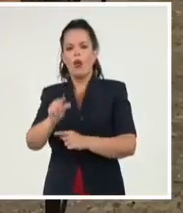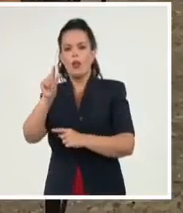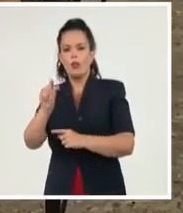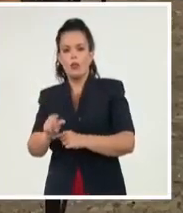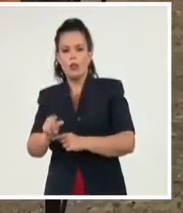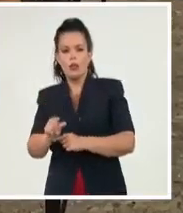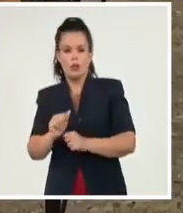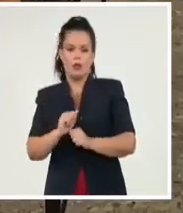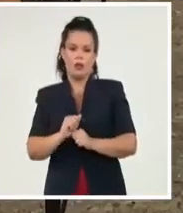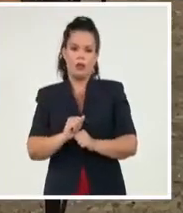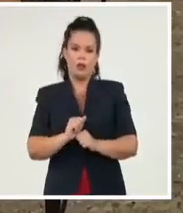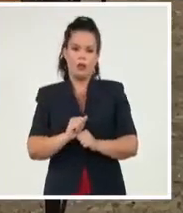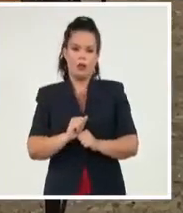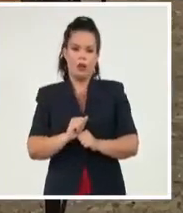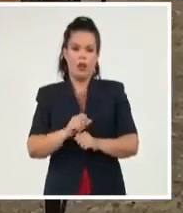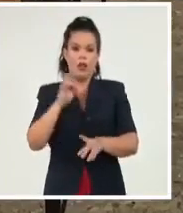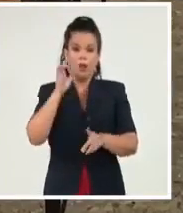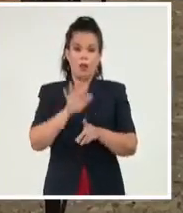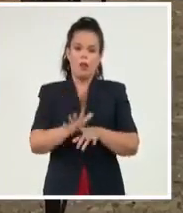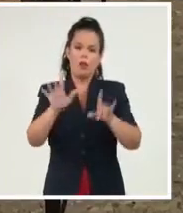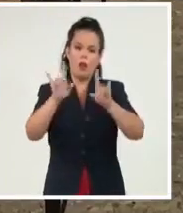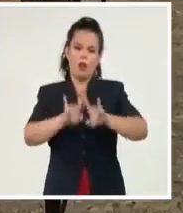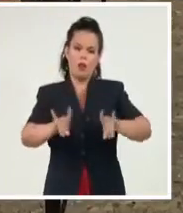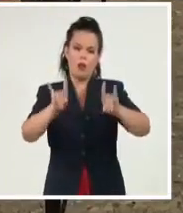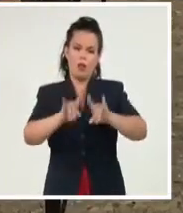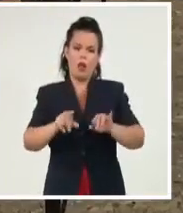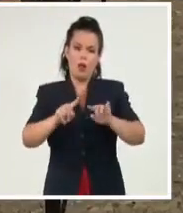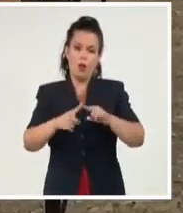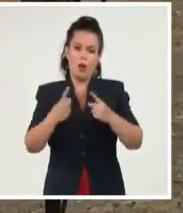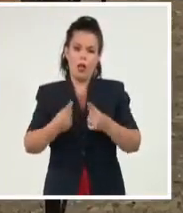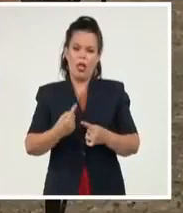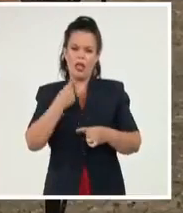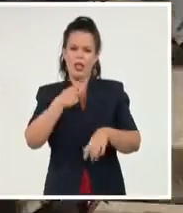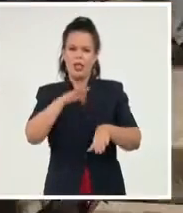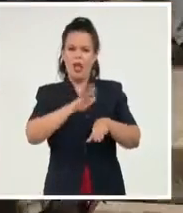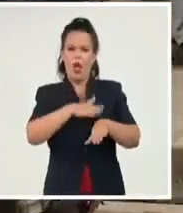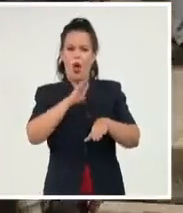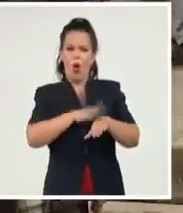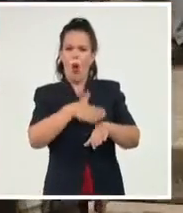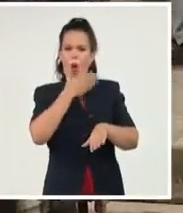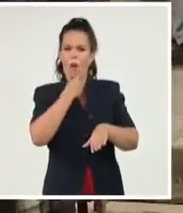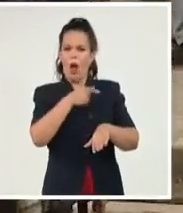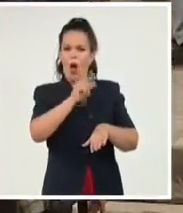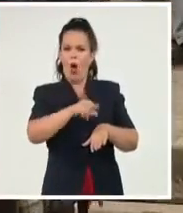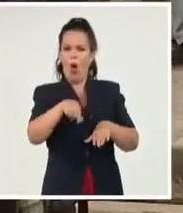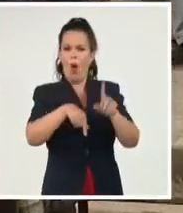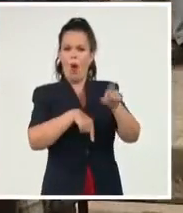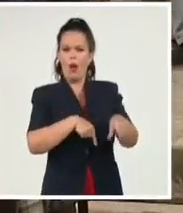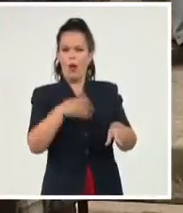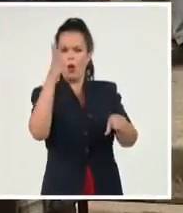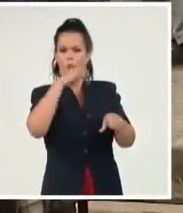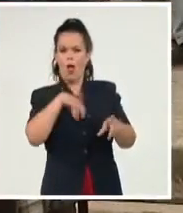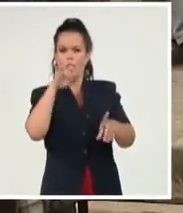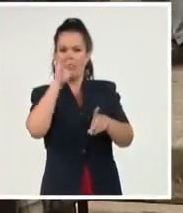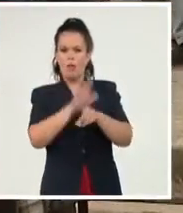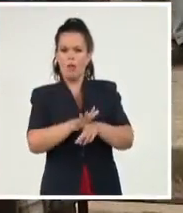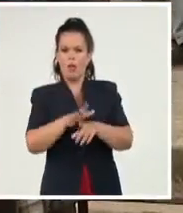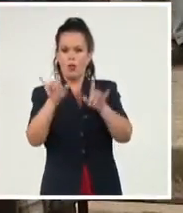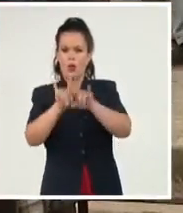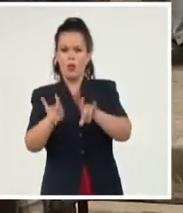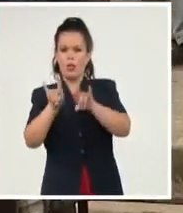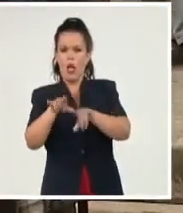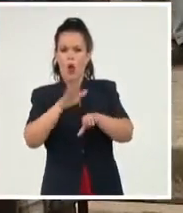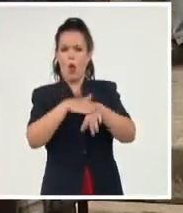barrios con vulnerabilidad, porque la culpa de no ingresar no es de ellos, es que no han tenido todas las posibilidades. ¿Cómo nosotros le damos la posibilidad? Primero,